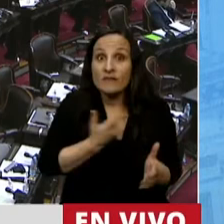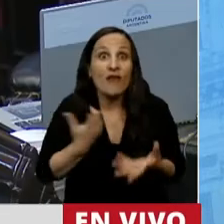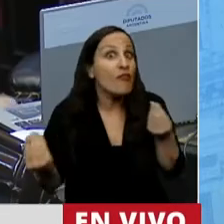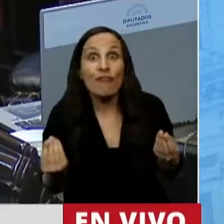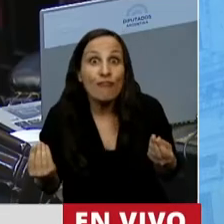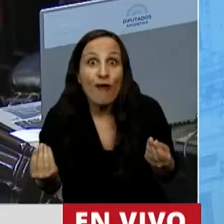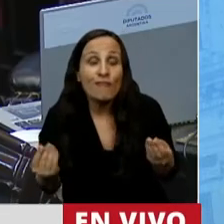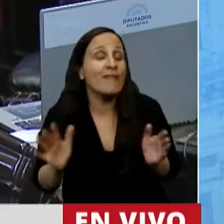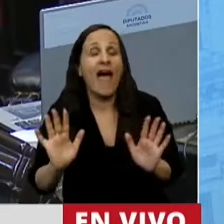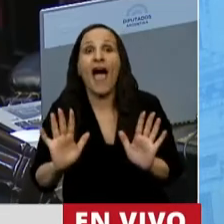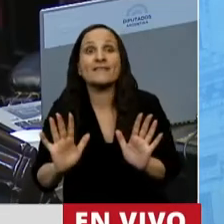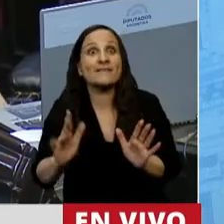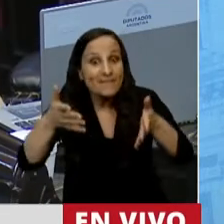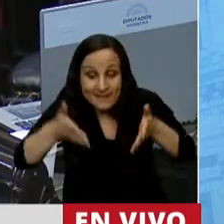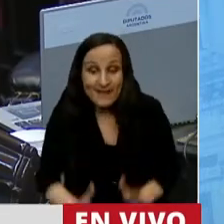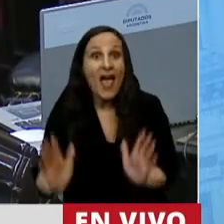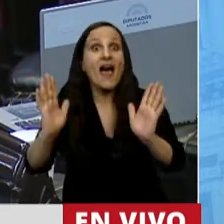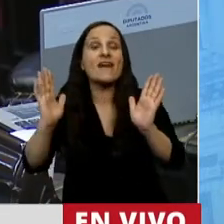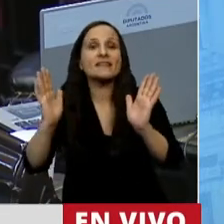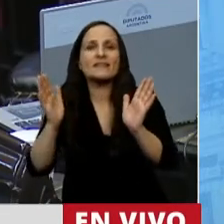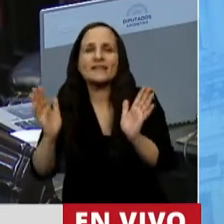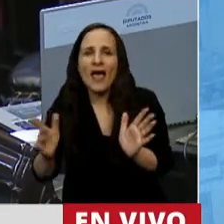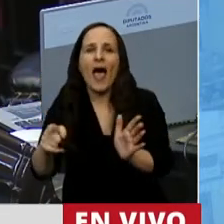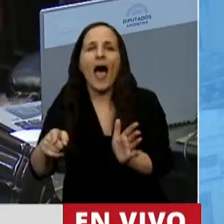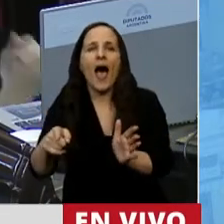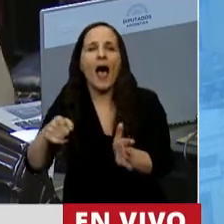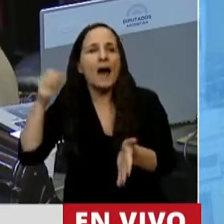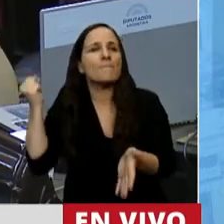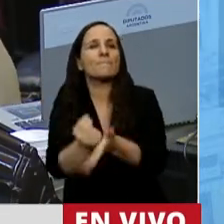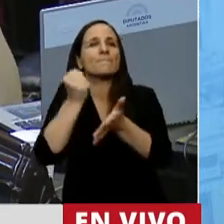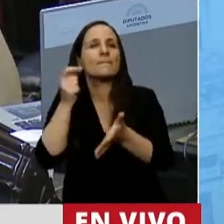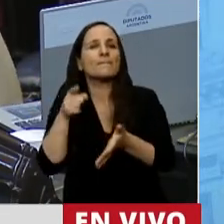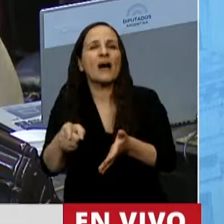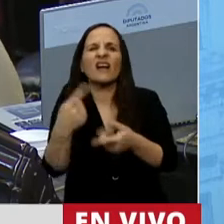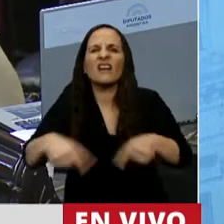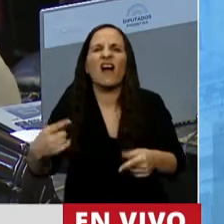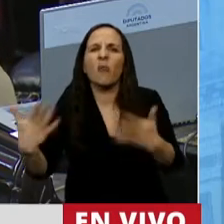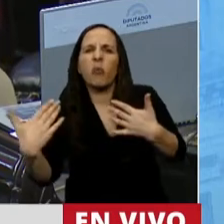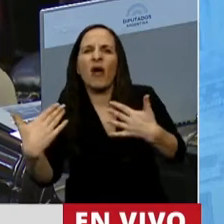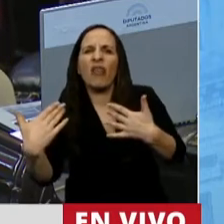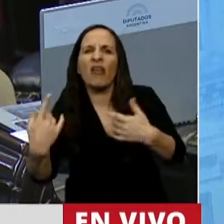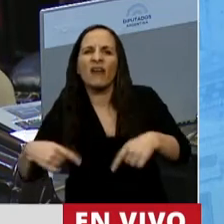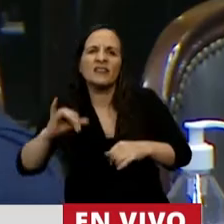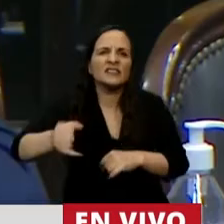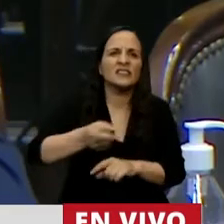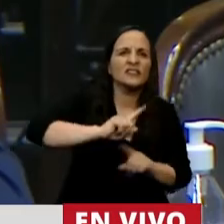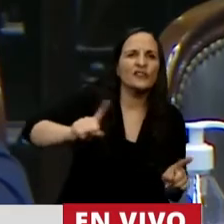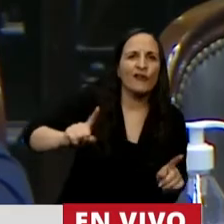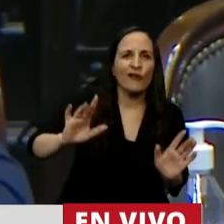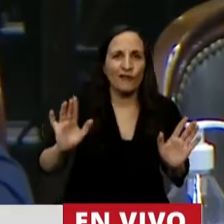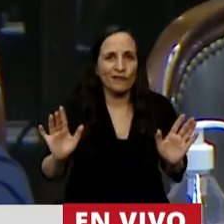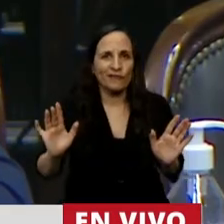Y ese lugar de nacimiento marca claramente cuáles son las posibilidades de cada una de las